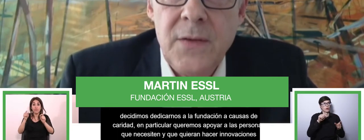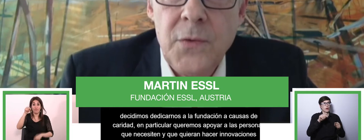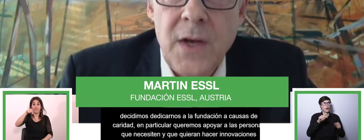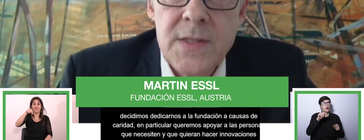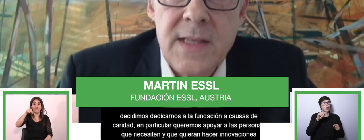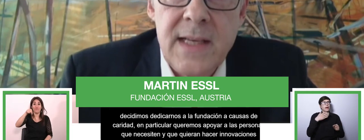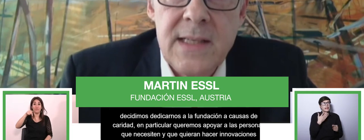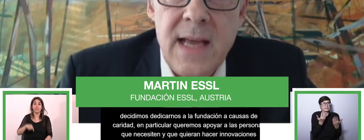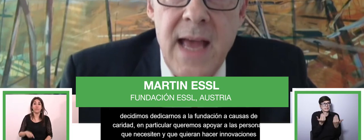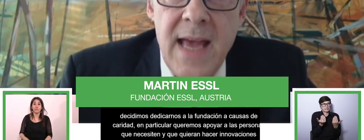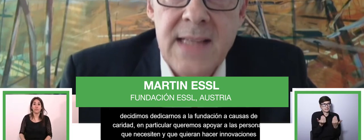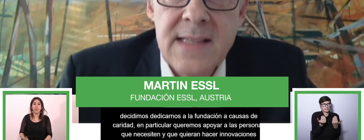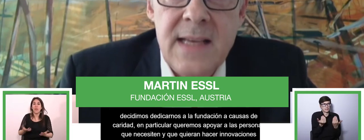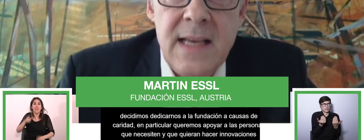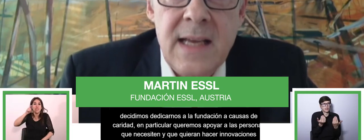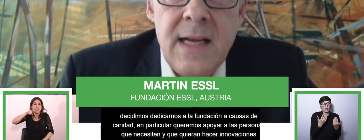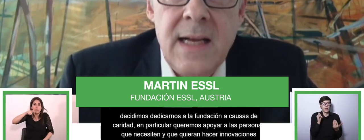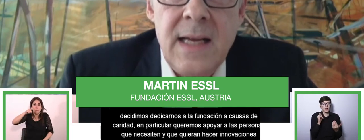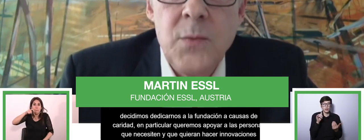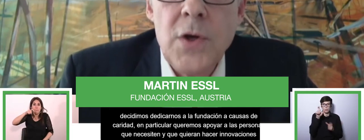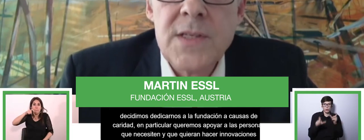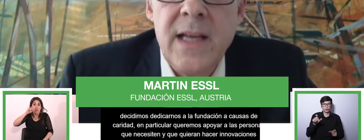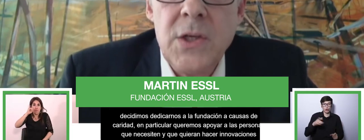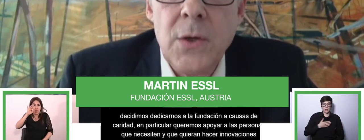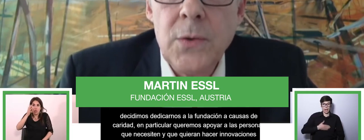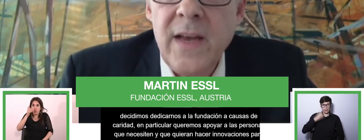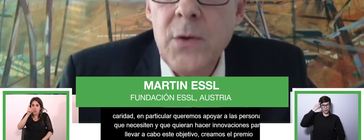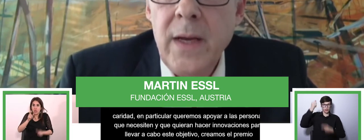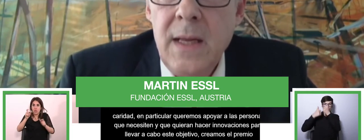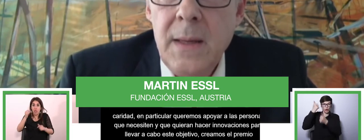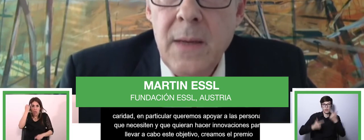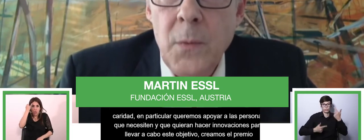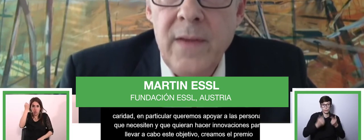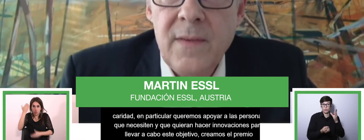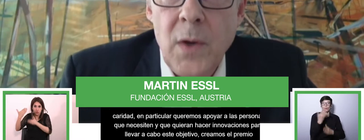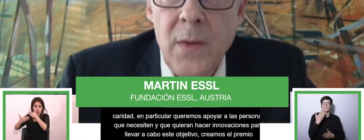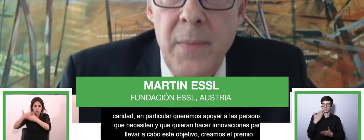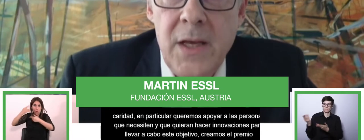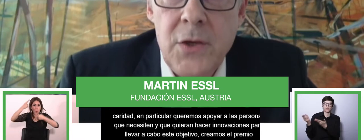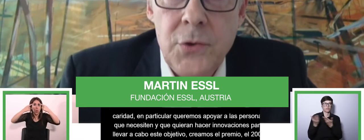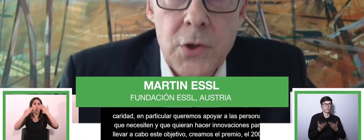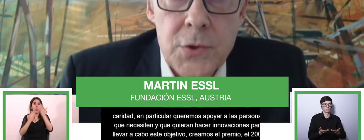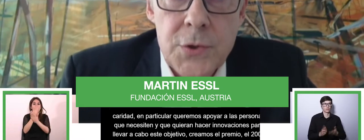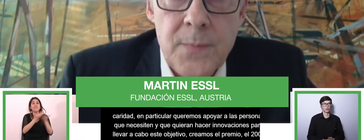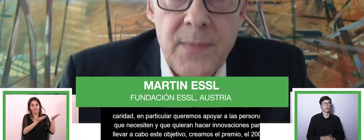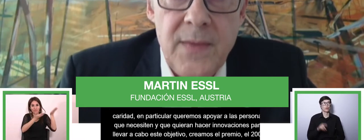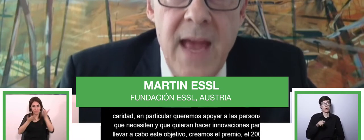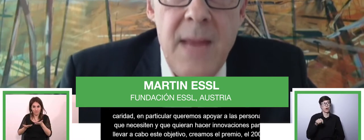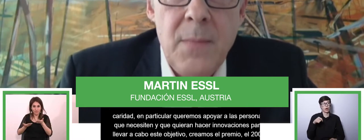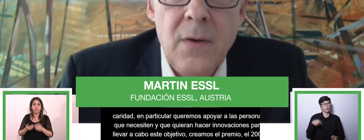in 2008. It was in gold annually with 1 million euros.